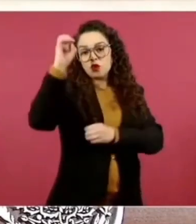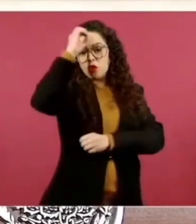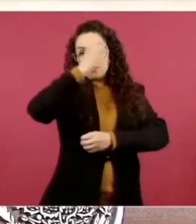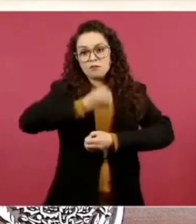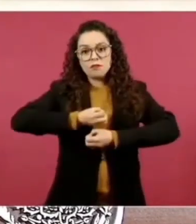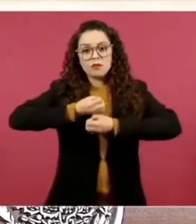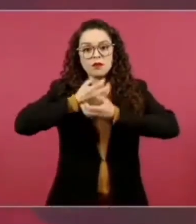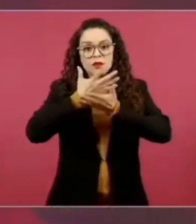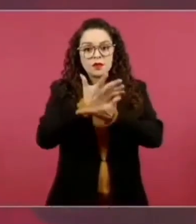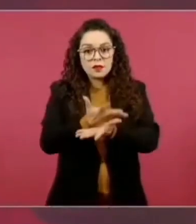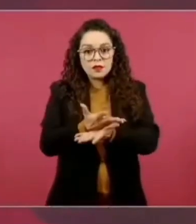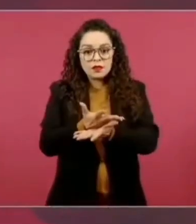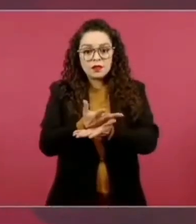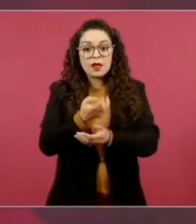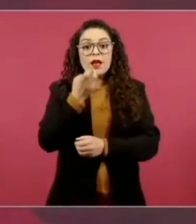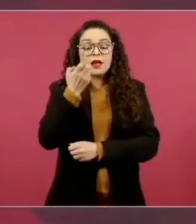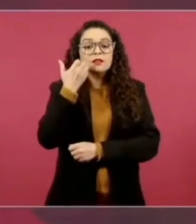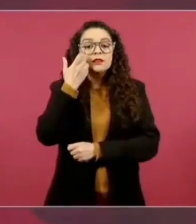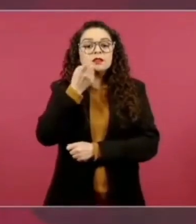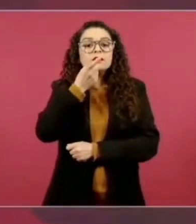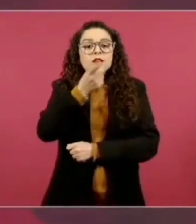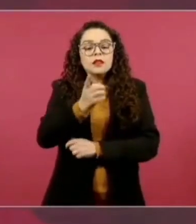Esa es la democracia participativa.